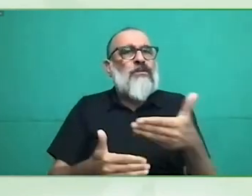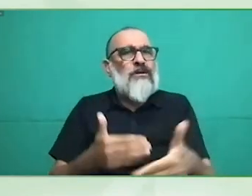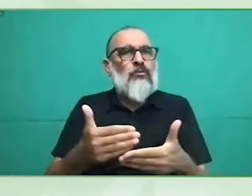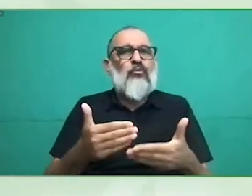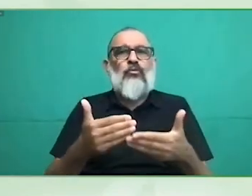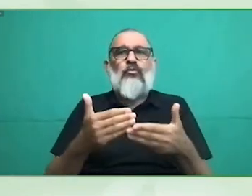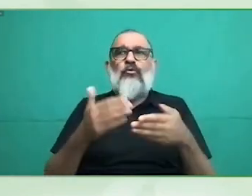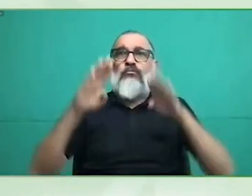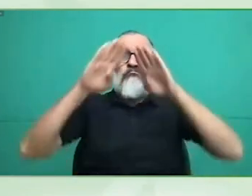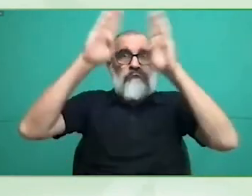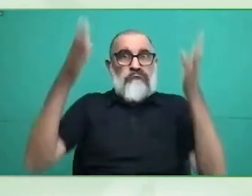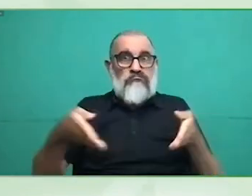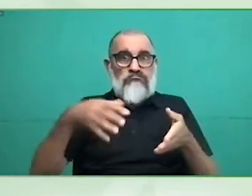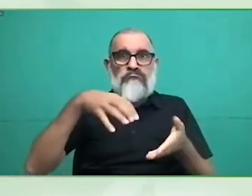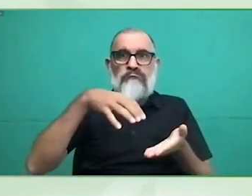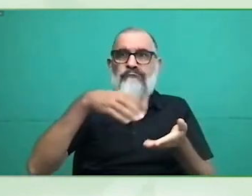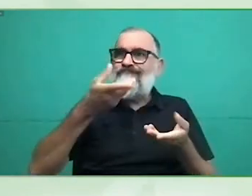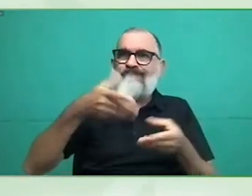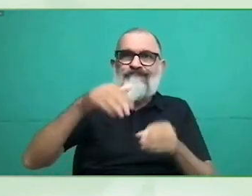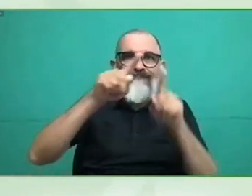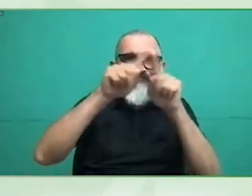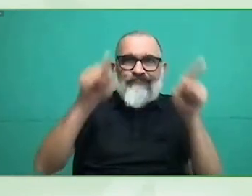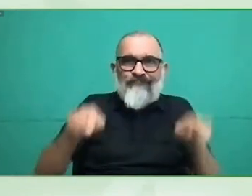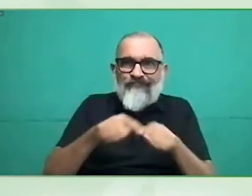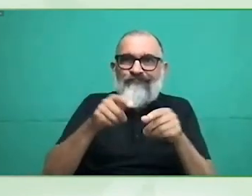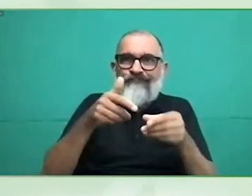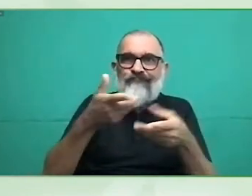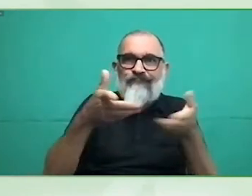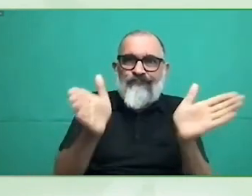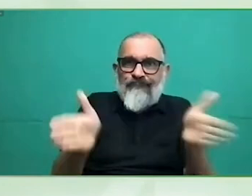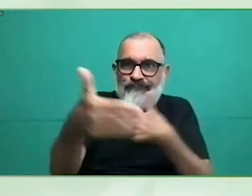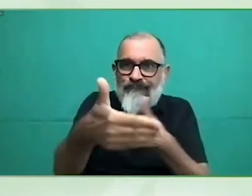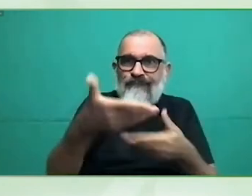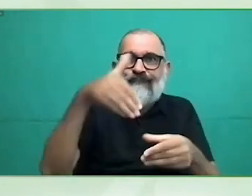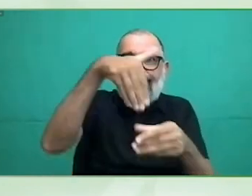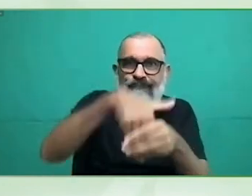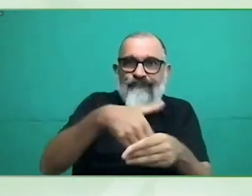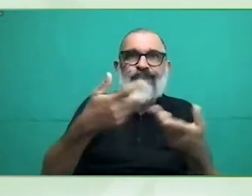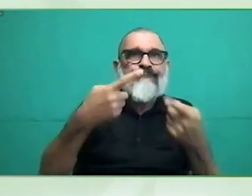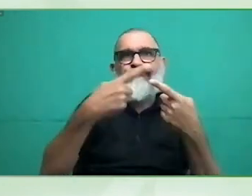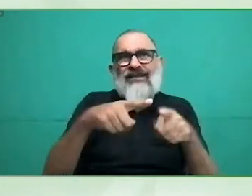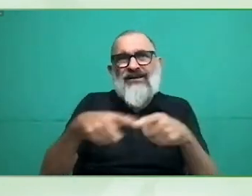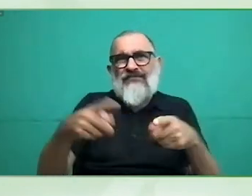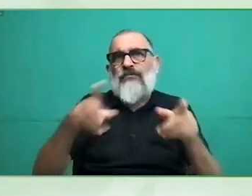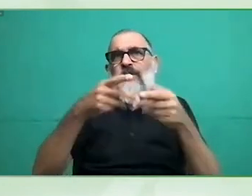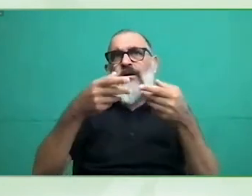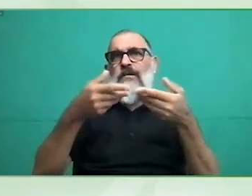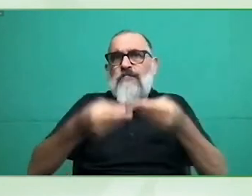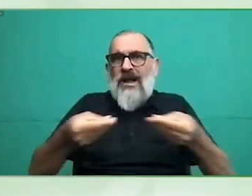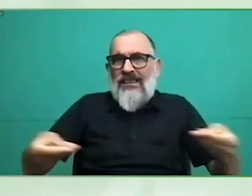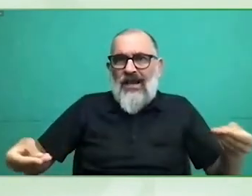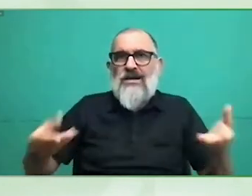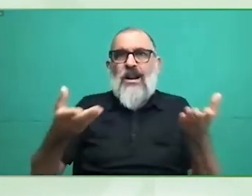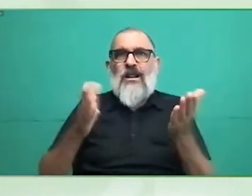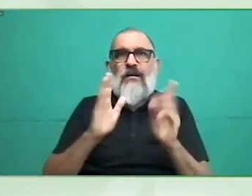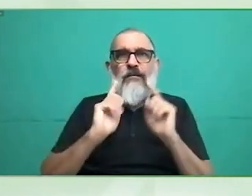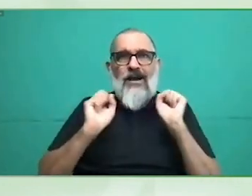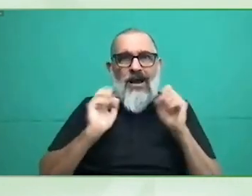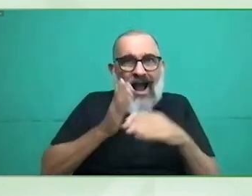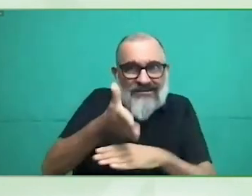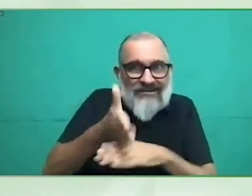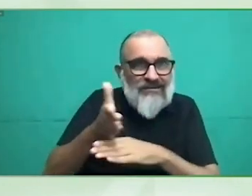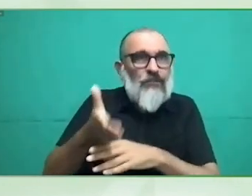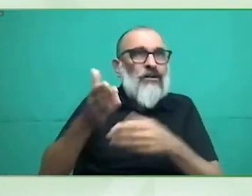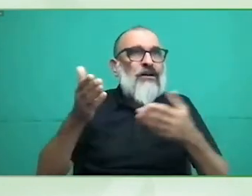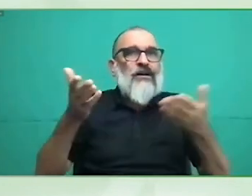fáciles de entender y de utilizar incluyendo materiales que permitan a las personas ciegas en